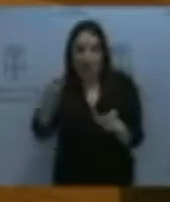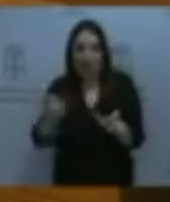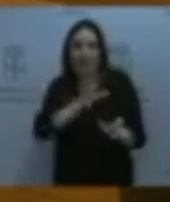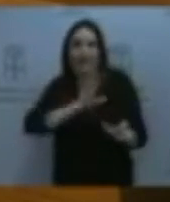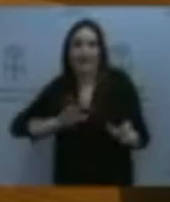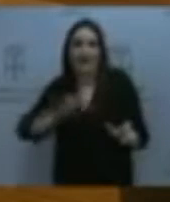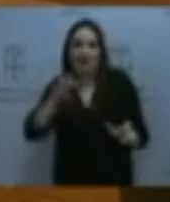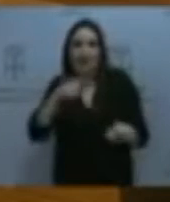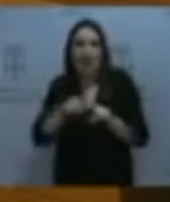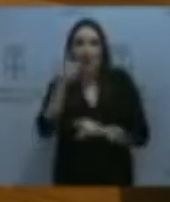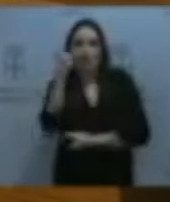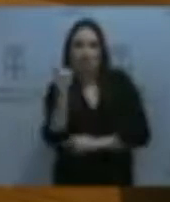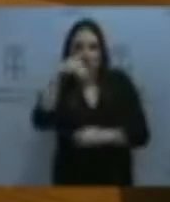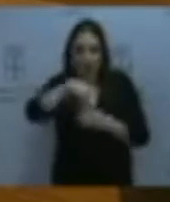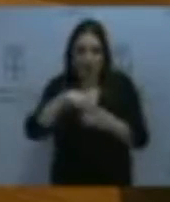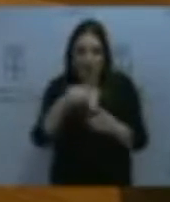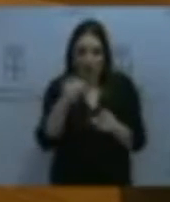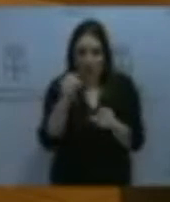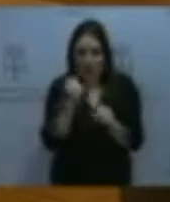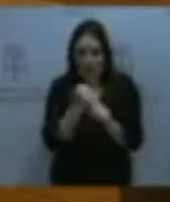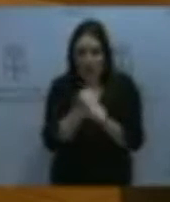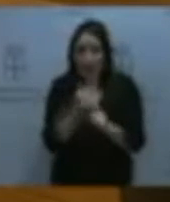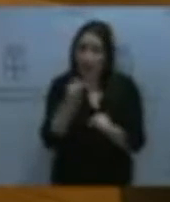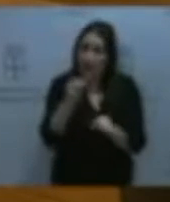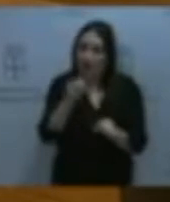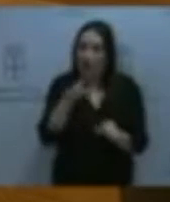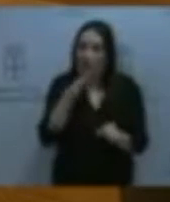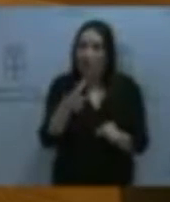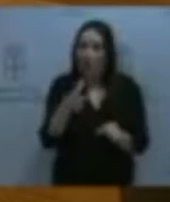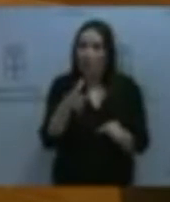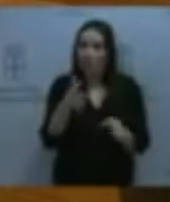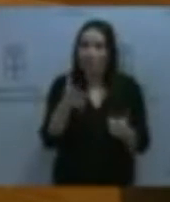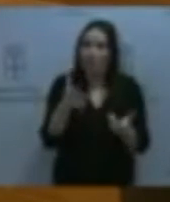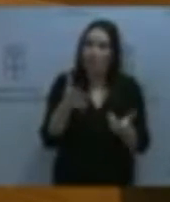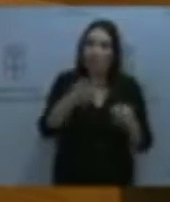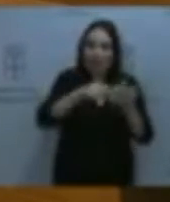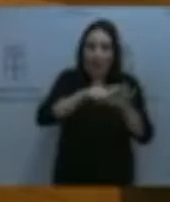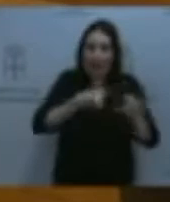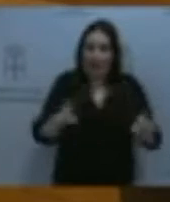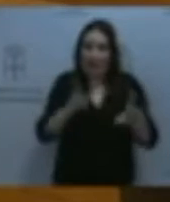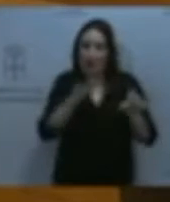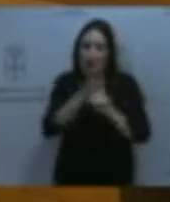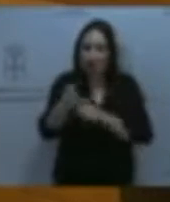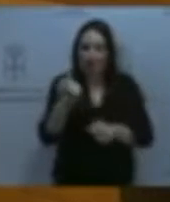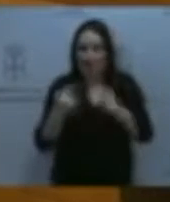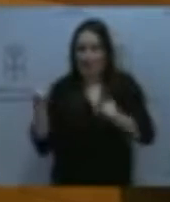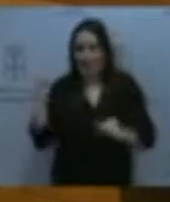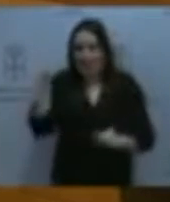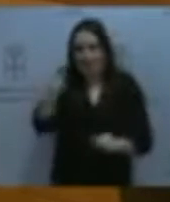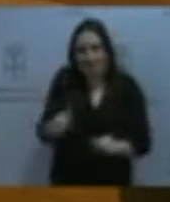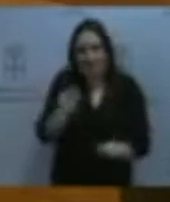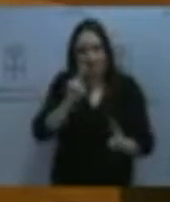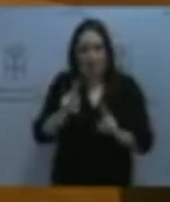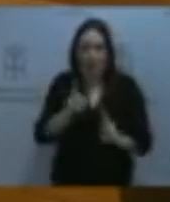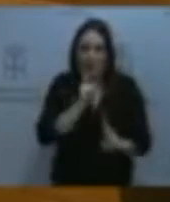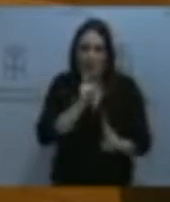fidelizarlo, sobre todo ante la dificultad también de dar cobertoria a vacantes que estamos viendo nos últimos meses. Pero,